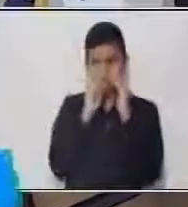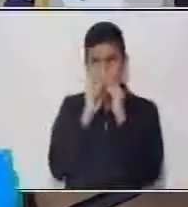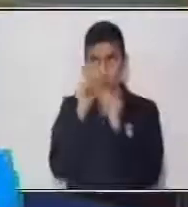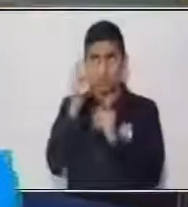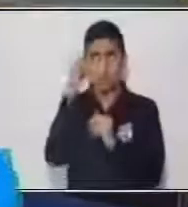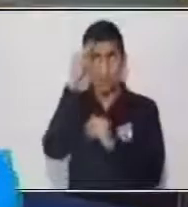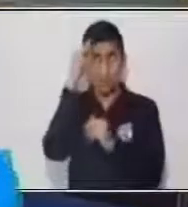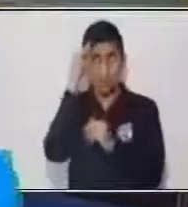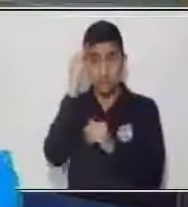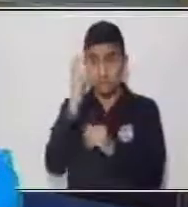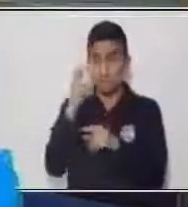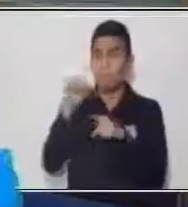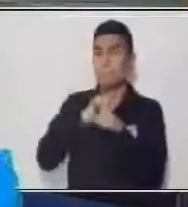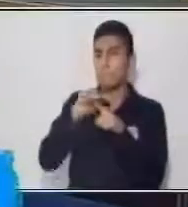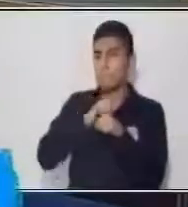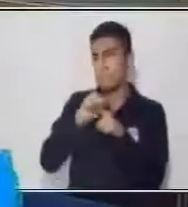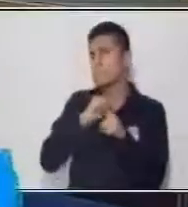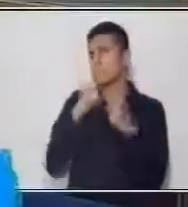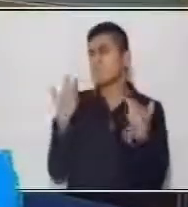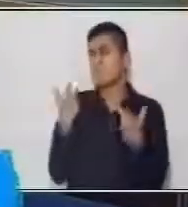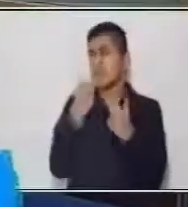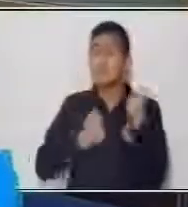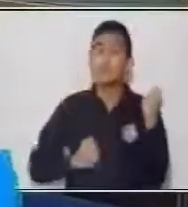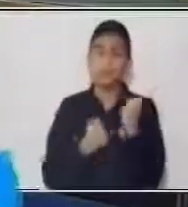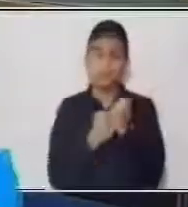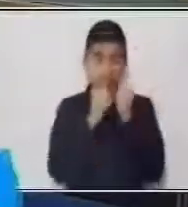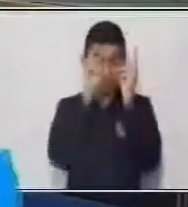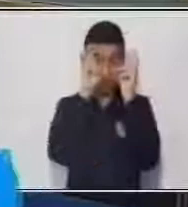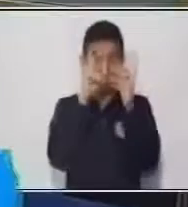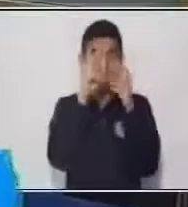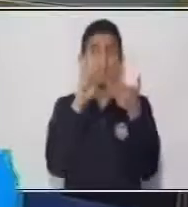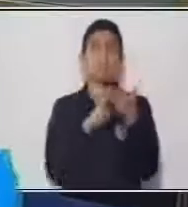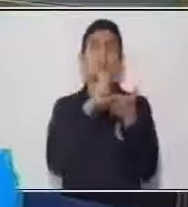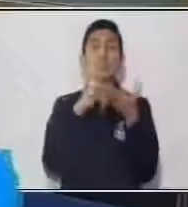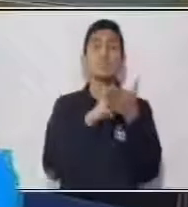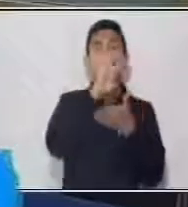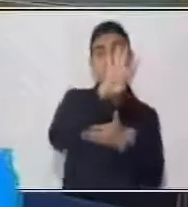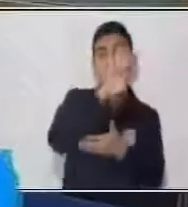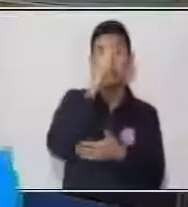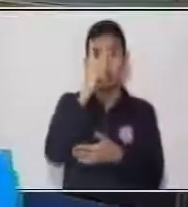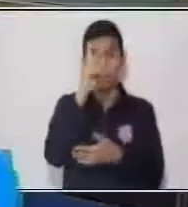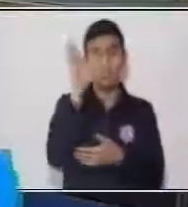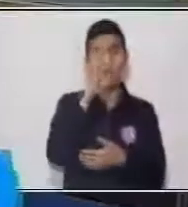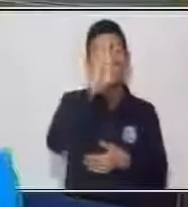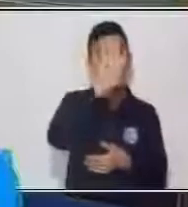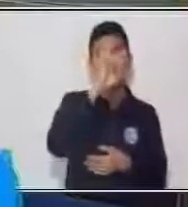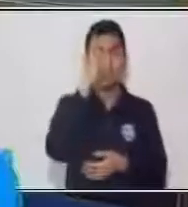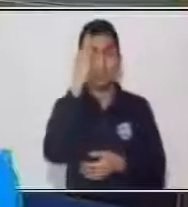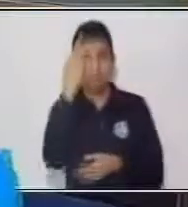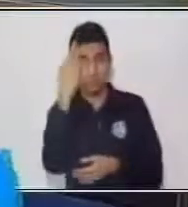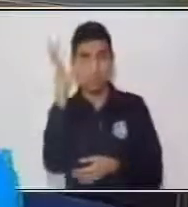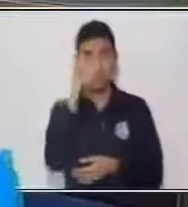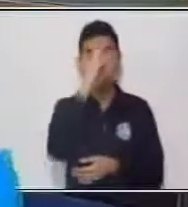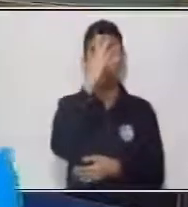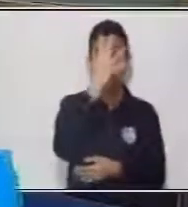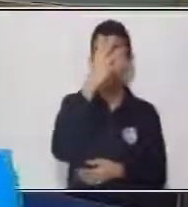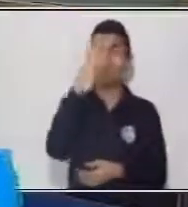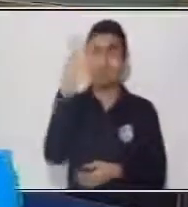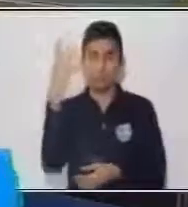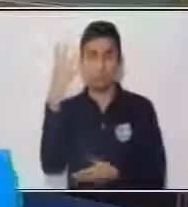Recuerda que esos ejercicios refuerzan también las páginas 42, 43 y 44 de tu guía de quinto.